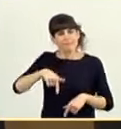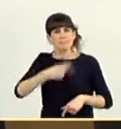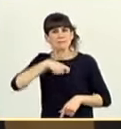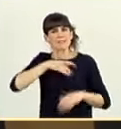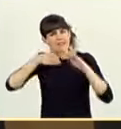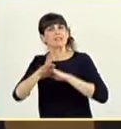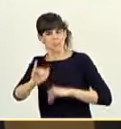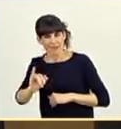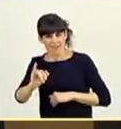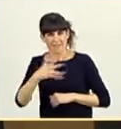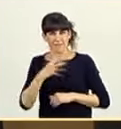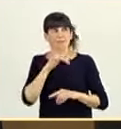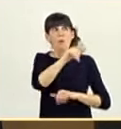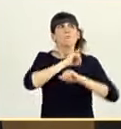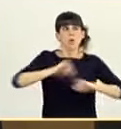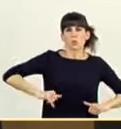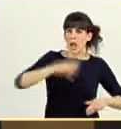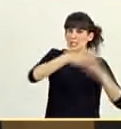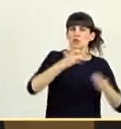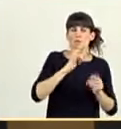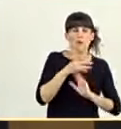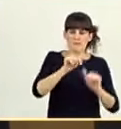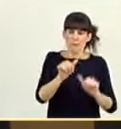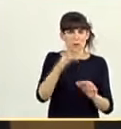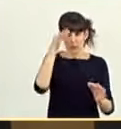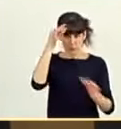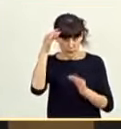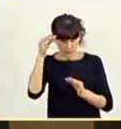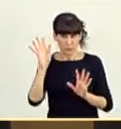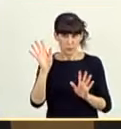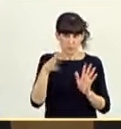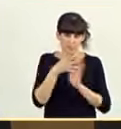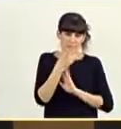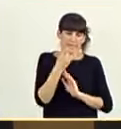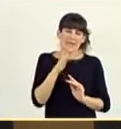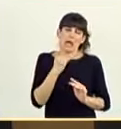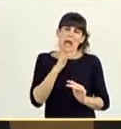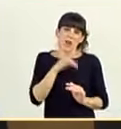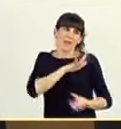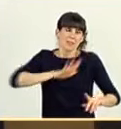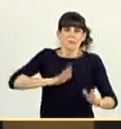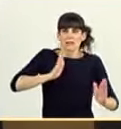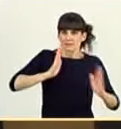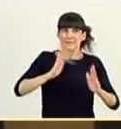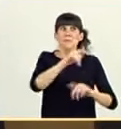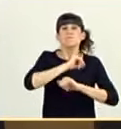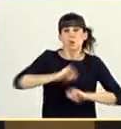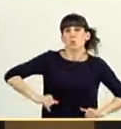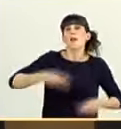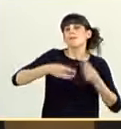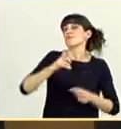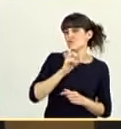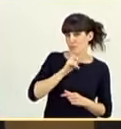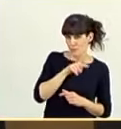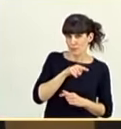Portugal es, de una forma muy tasada y en un determinado ámbito temporal, lo que ha hecho Portugal es